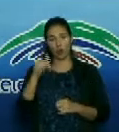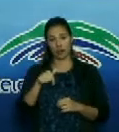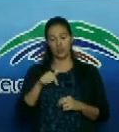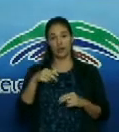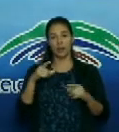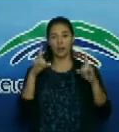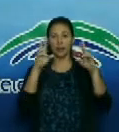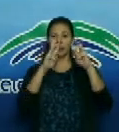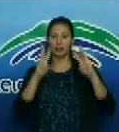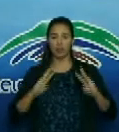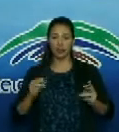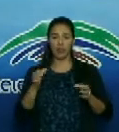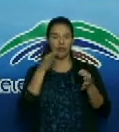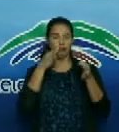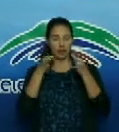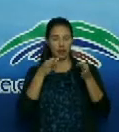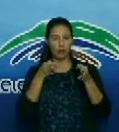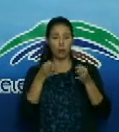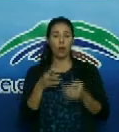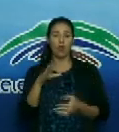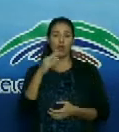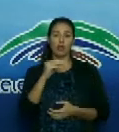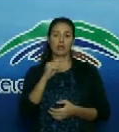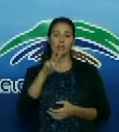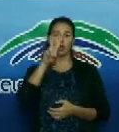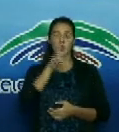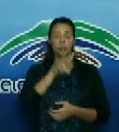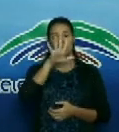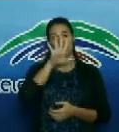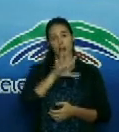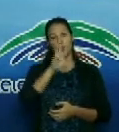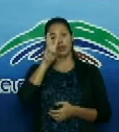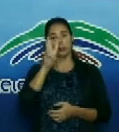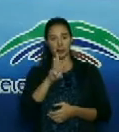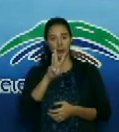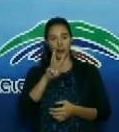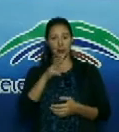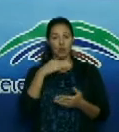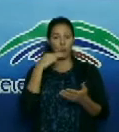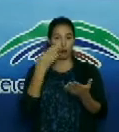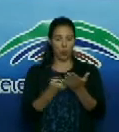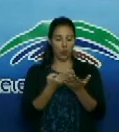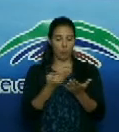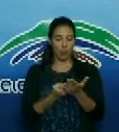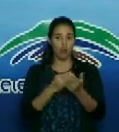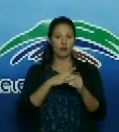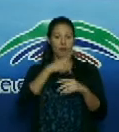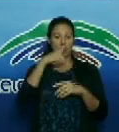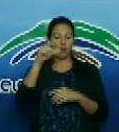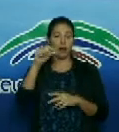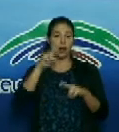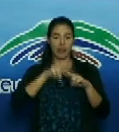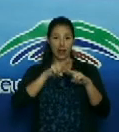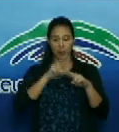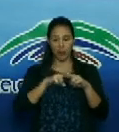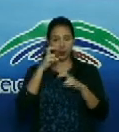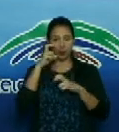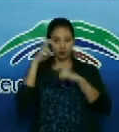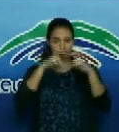la red social Facebook, 253 muestras serán estudiadas en el IPK de la capital cubana.